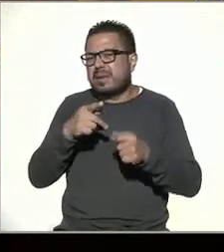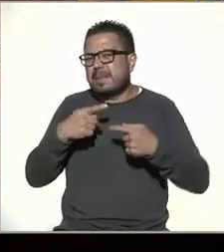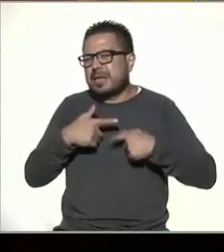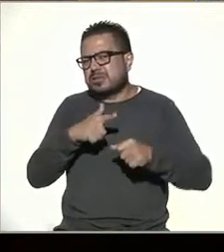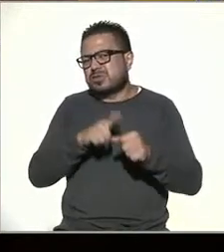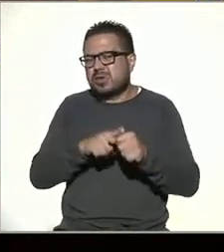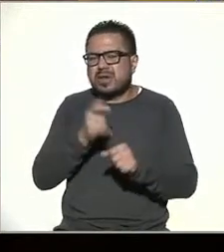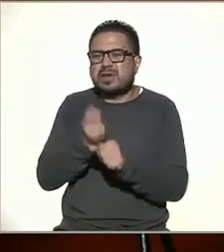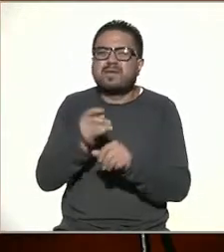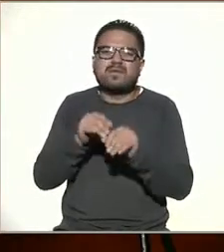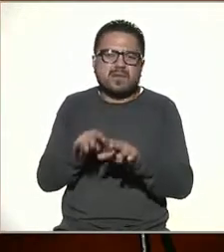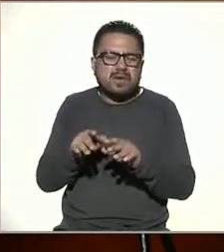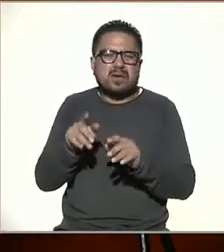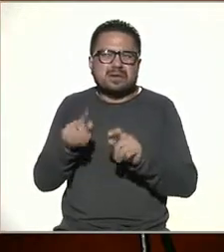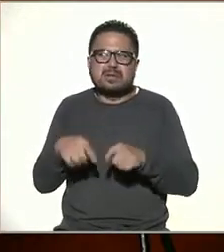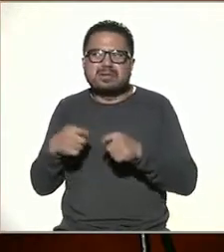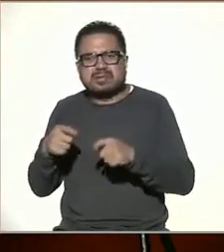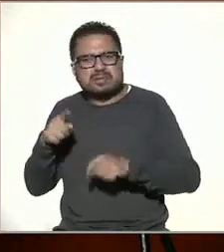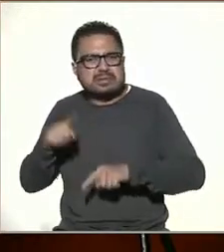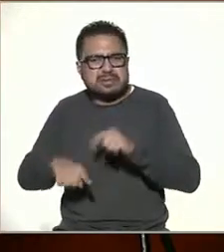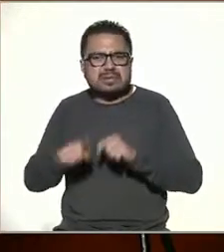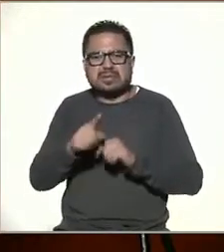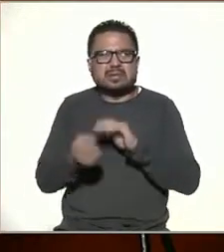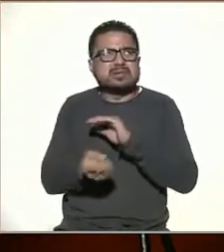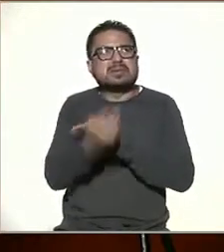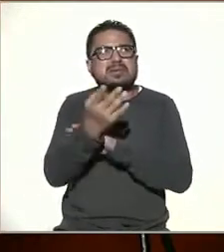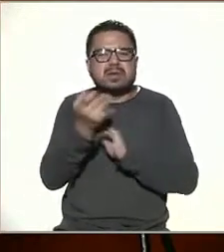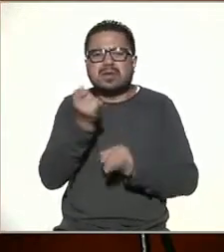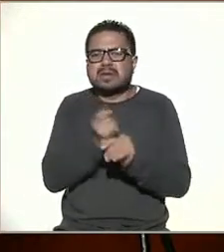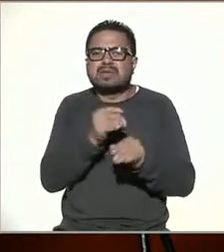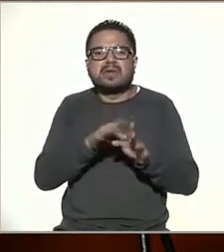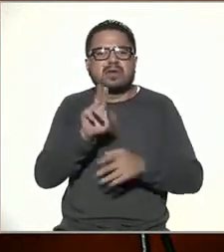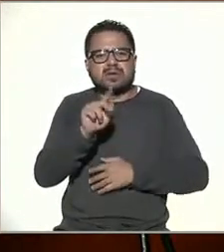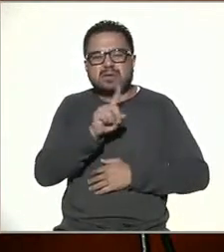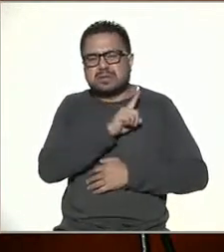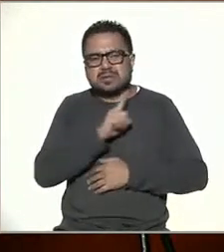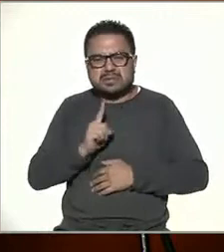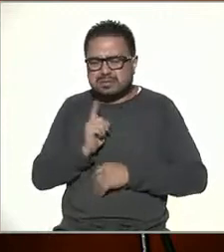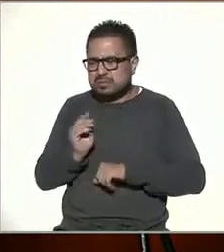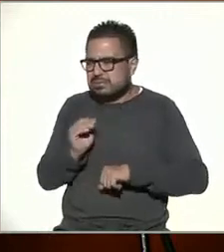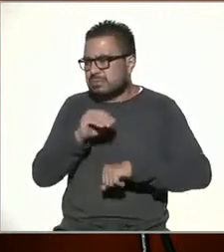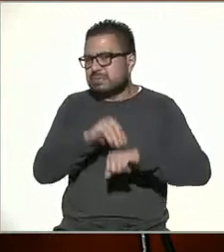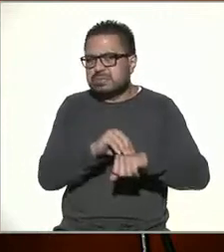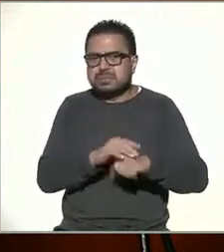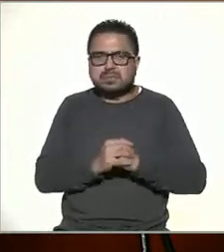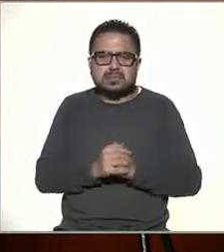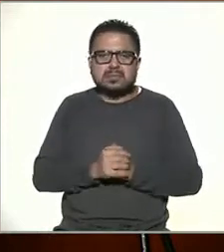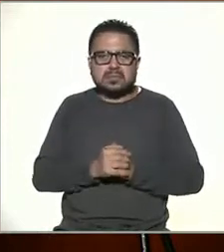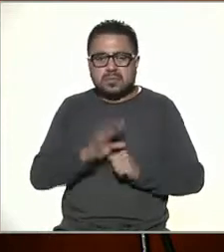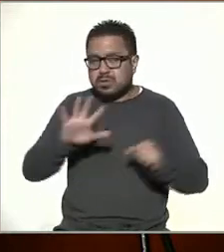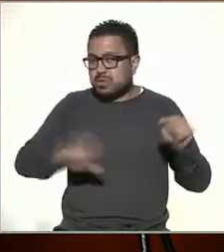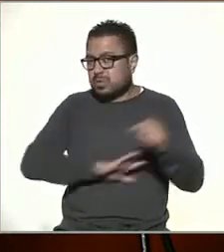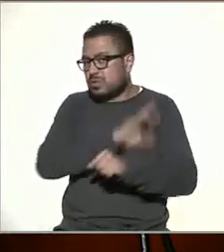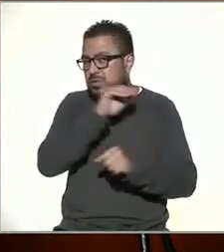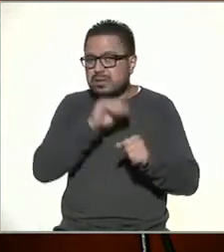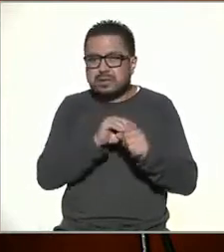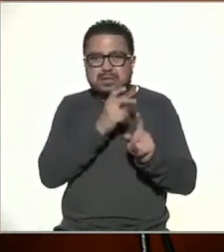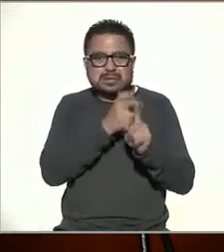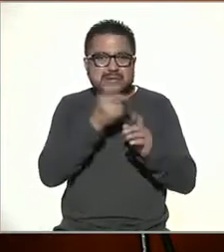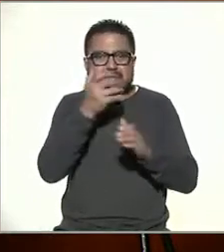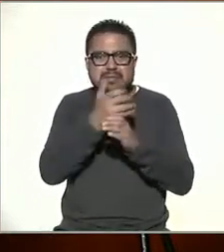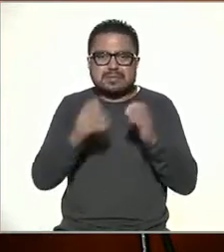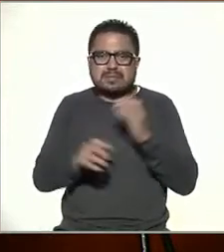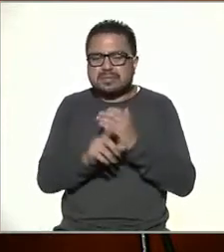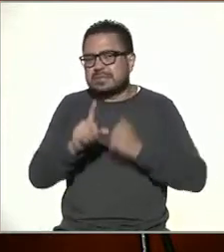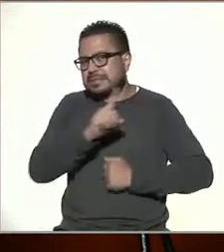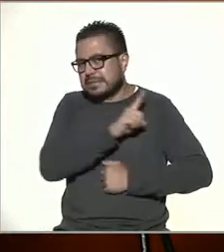de entregarles datos personales, subir información que no debemos de subir, bueno, etcétera, etcétera. O sea, todos esos elementos hay